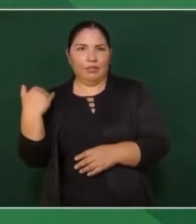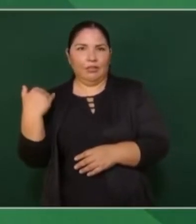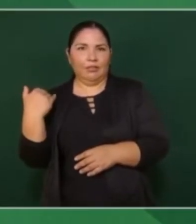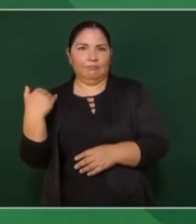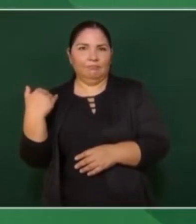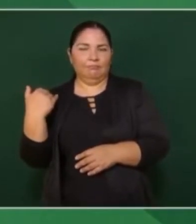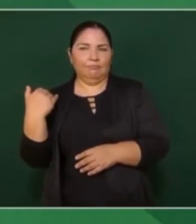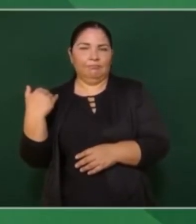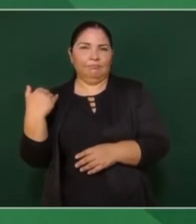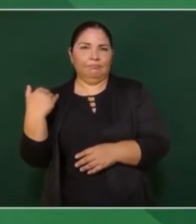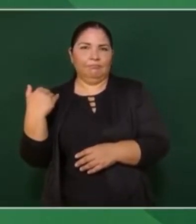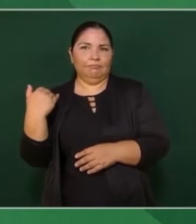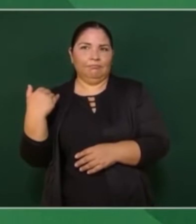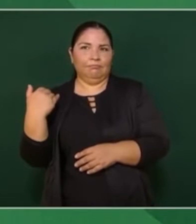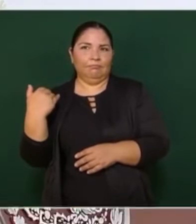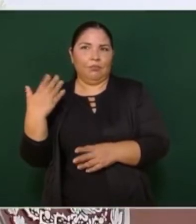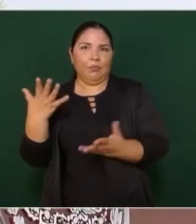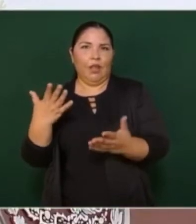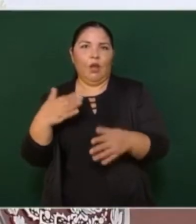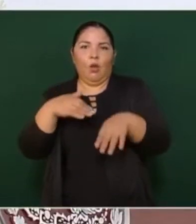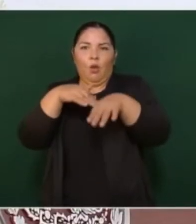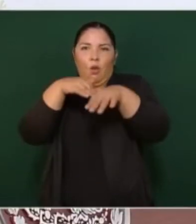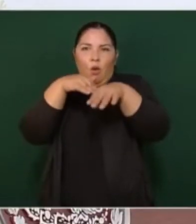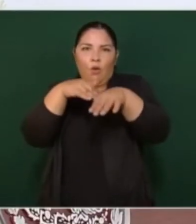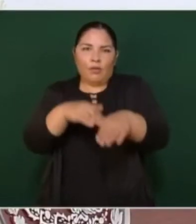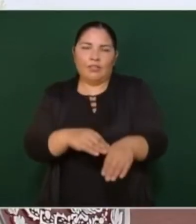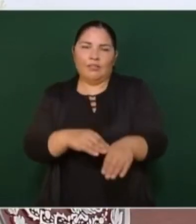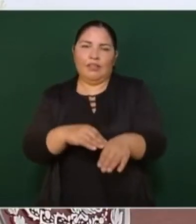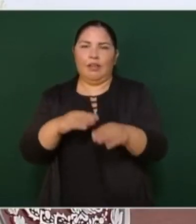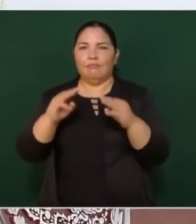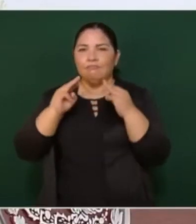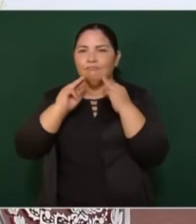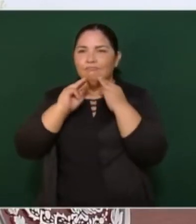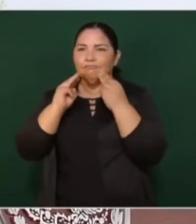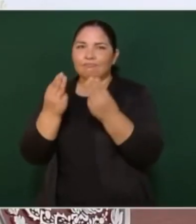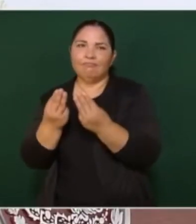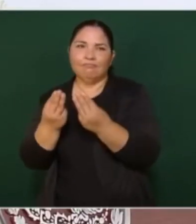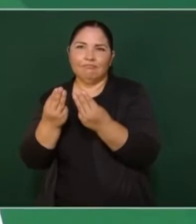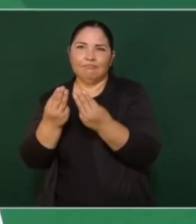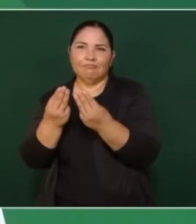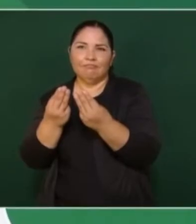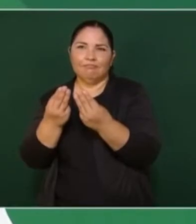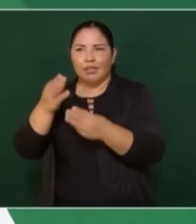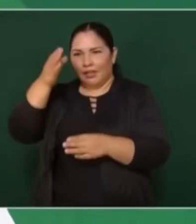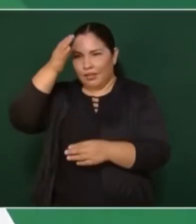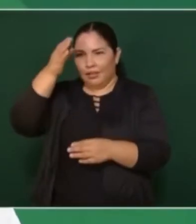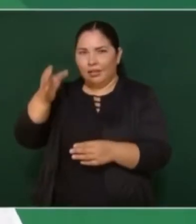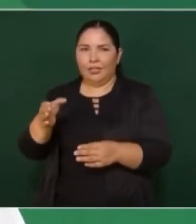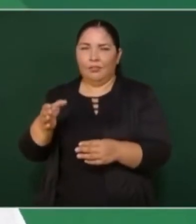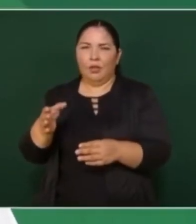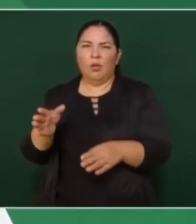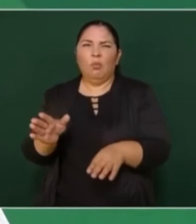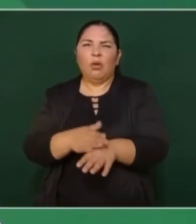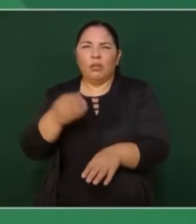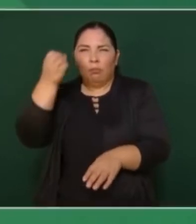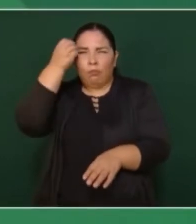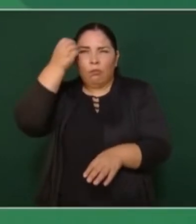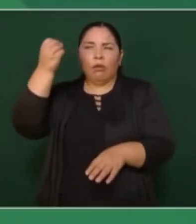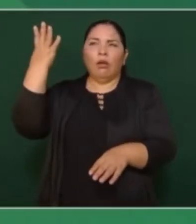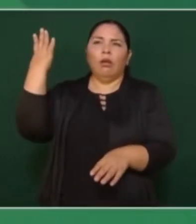al servicio de la delincuencia, porque se nos va a olvidar.